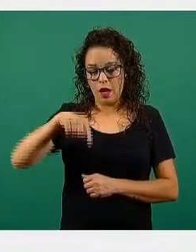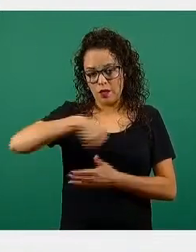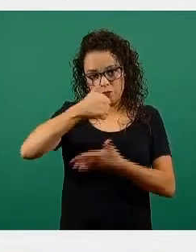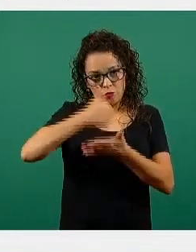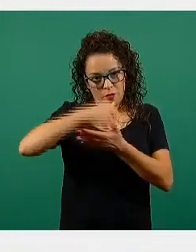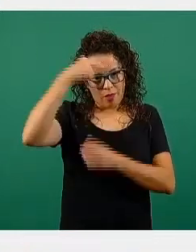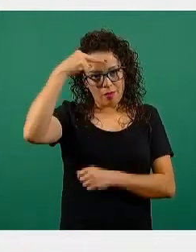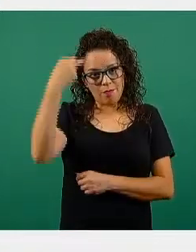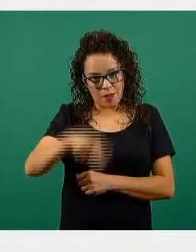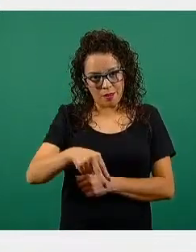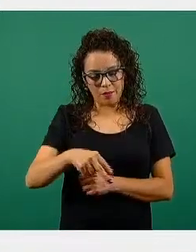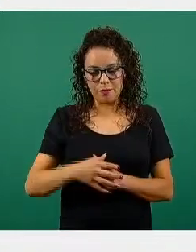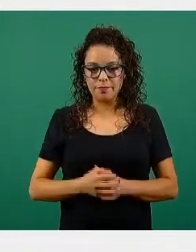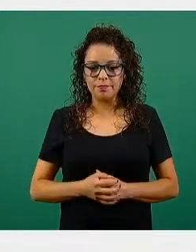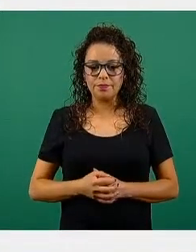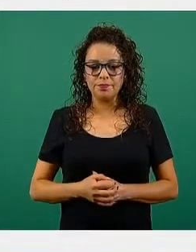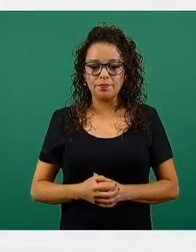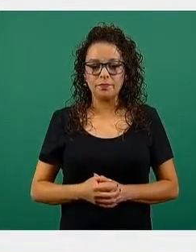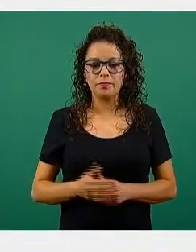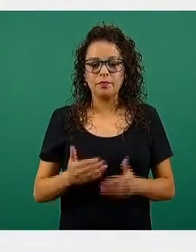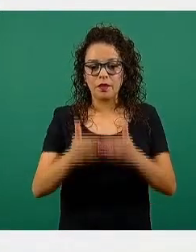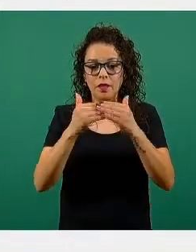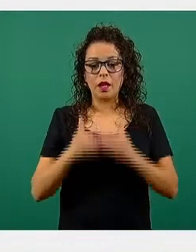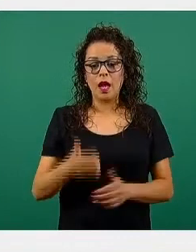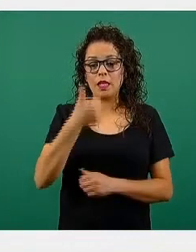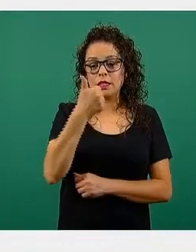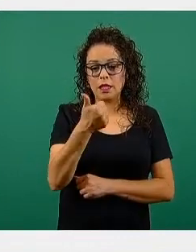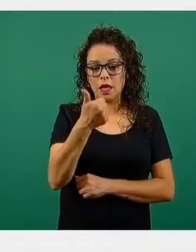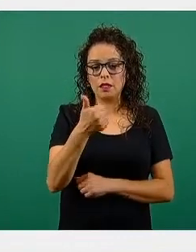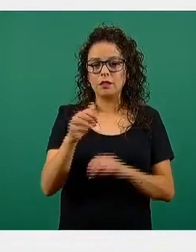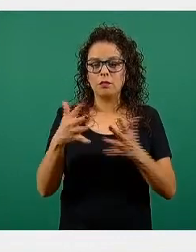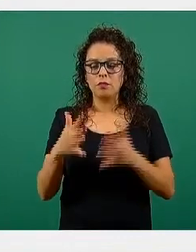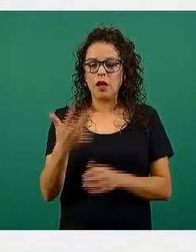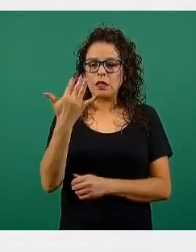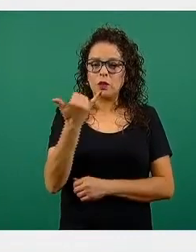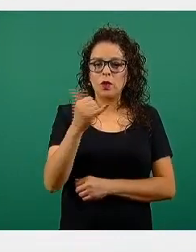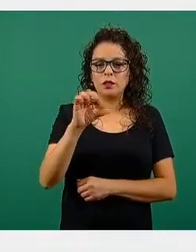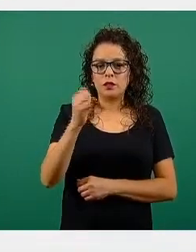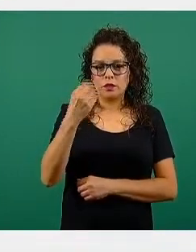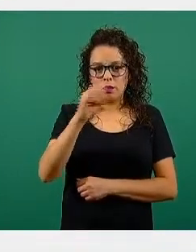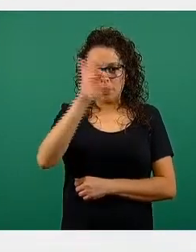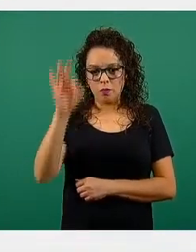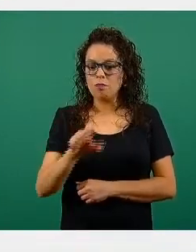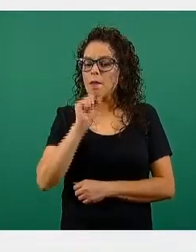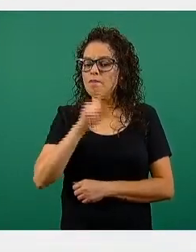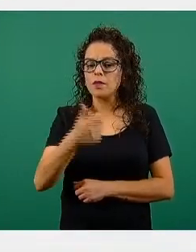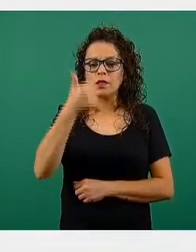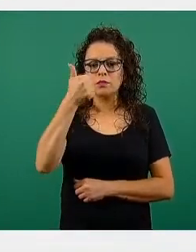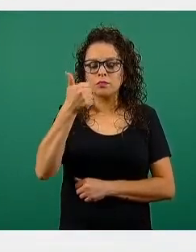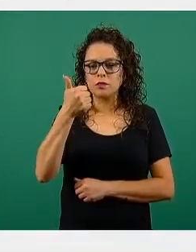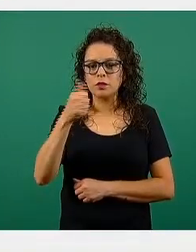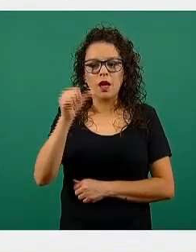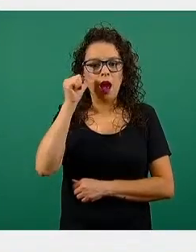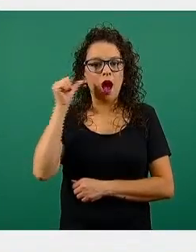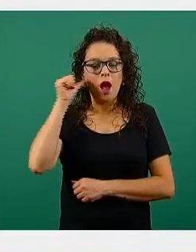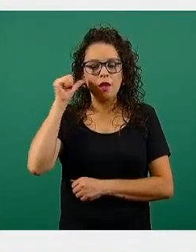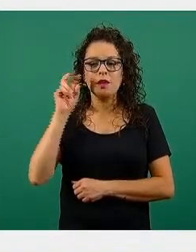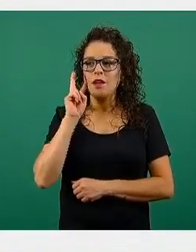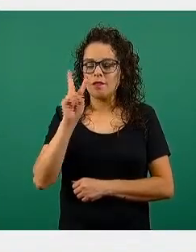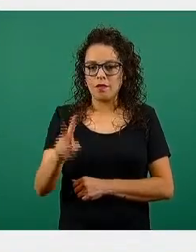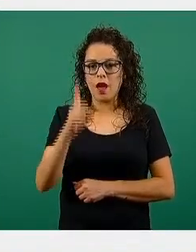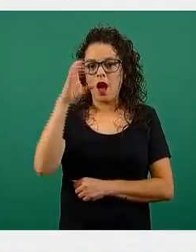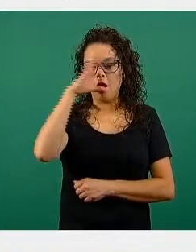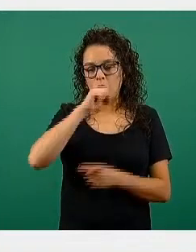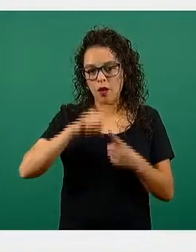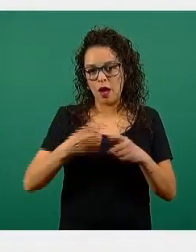por ciento. Tenemos seis que están entre 50 y 69 por ciento que son las mismas seis que reflejamos ayer, Aguascalientes,